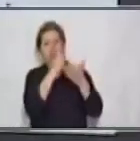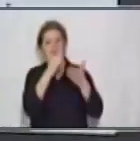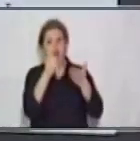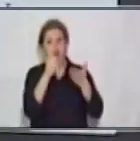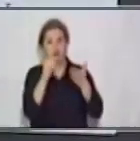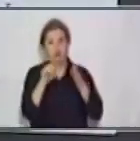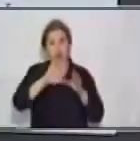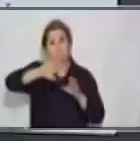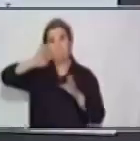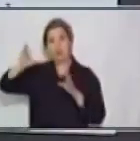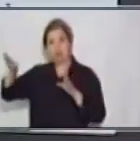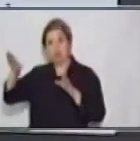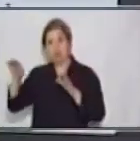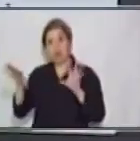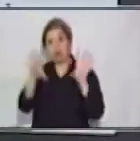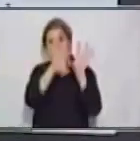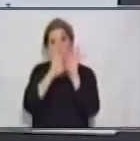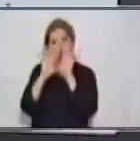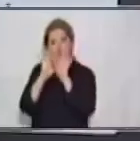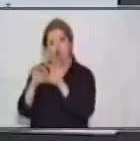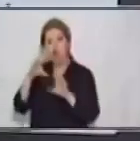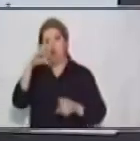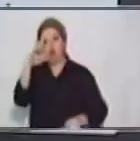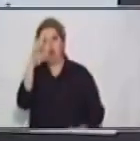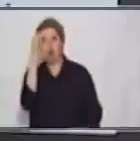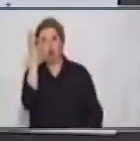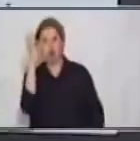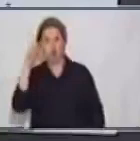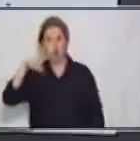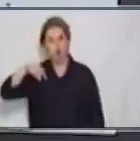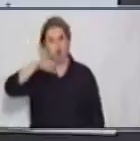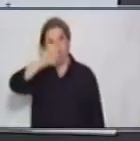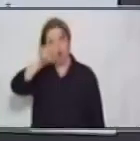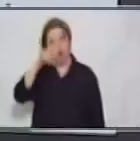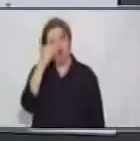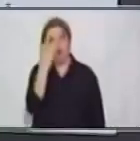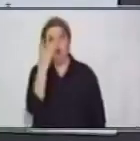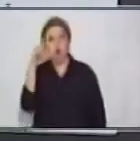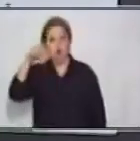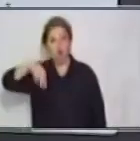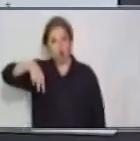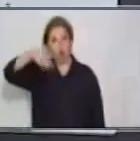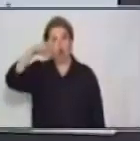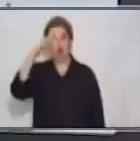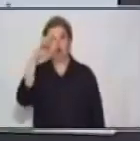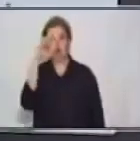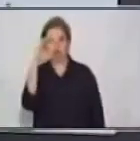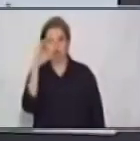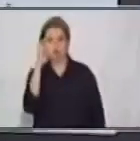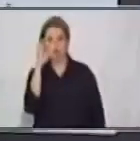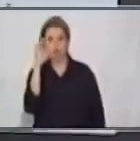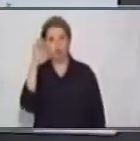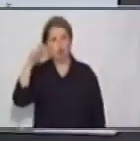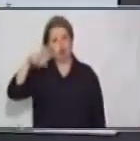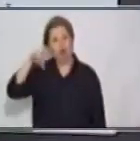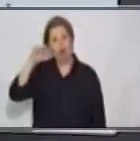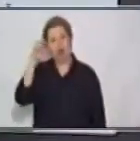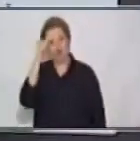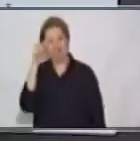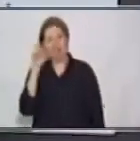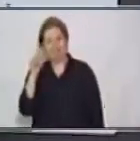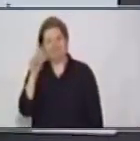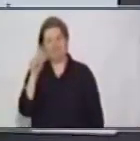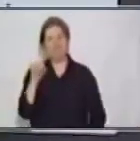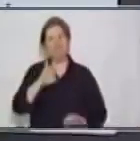conjunciones. Vamos a ver qué es el concepto de preposición. Dice que son palabras invariables